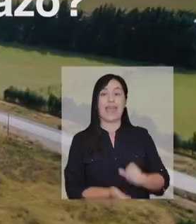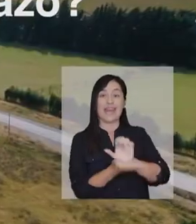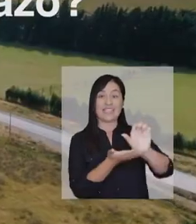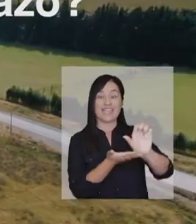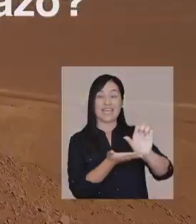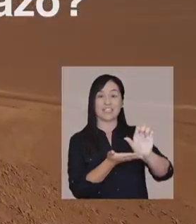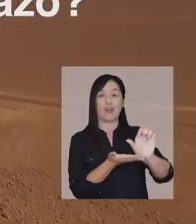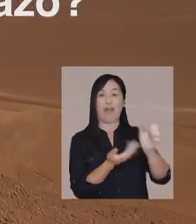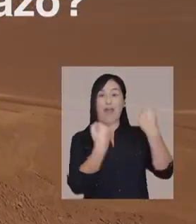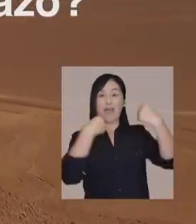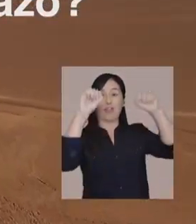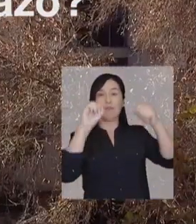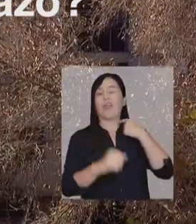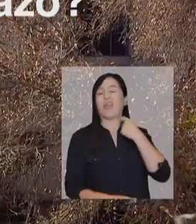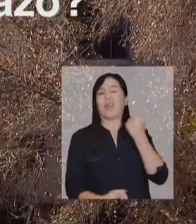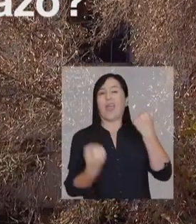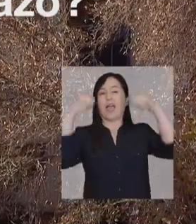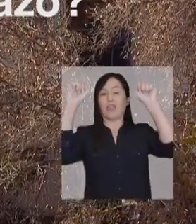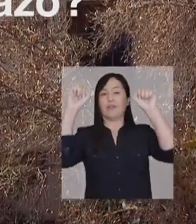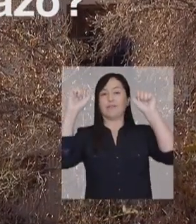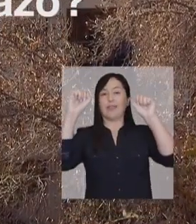¿Qué ganó cuando ganó el rechazo?